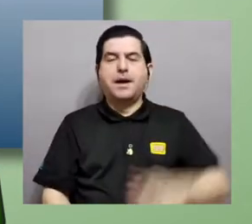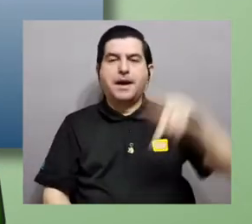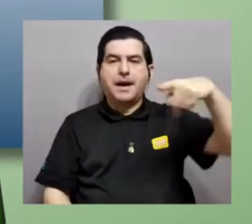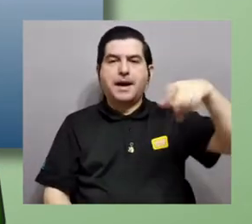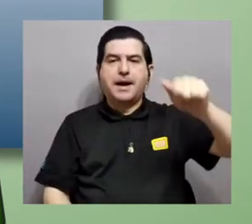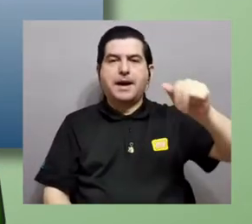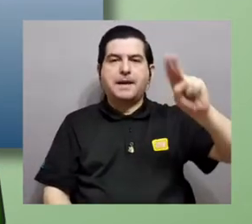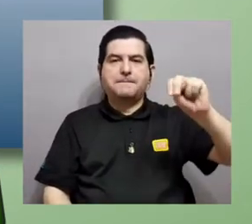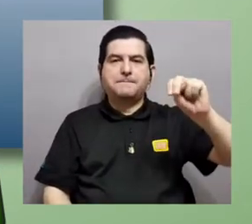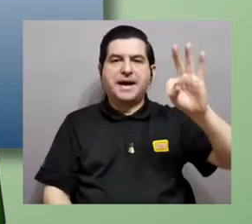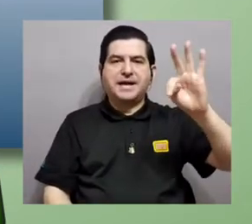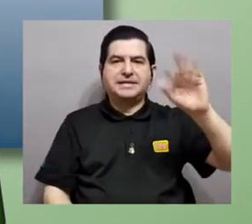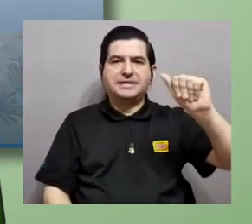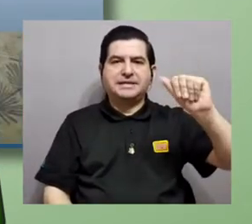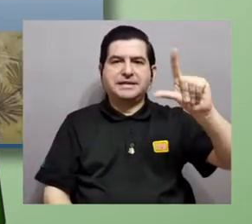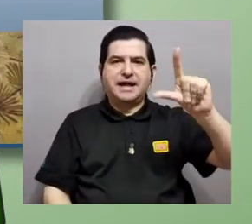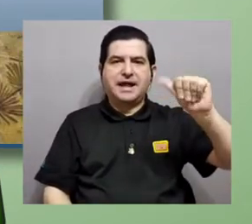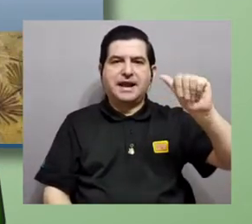Pantalacia.